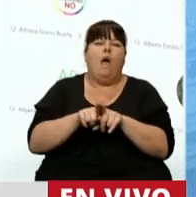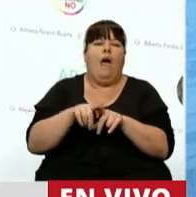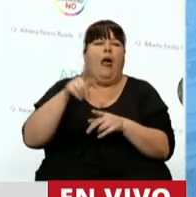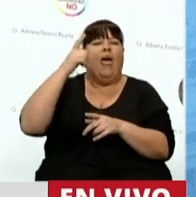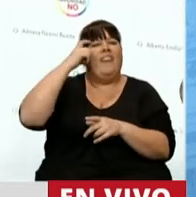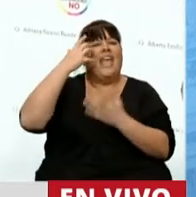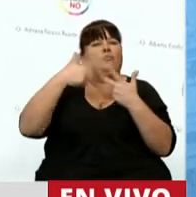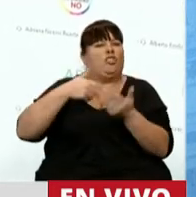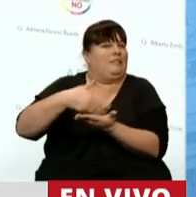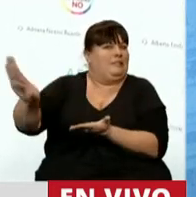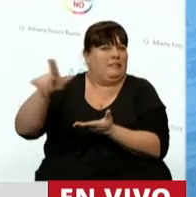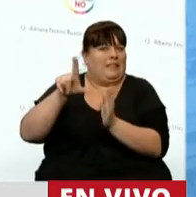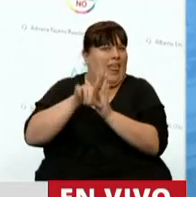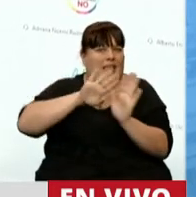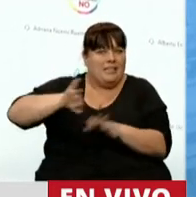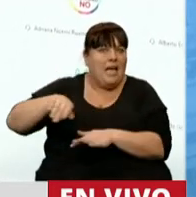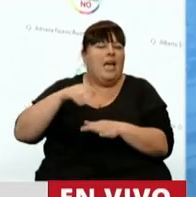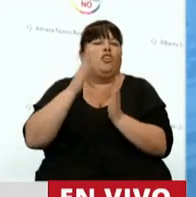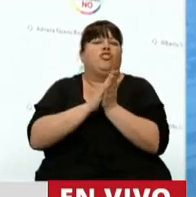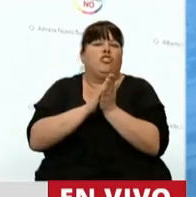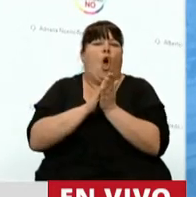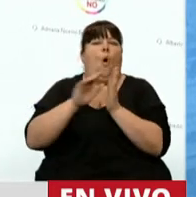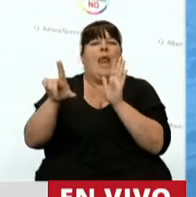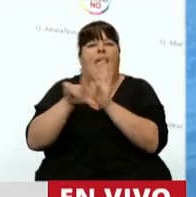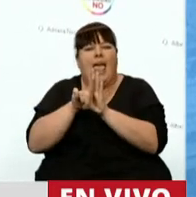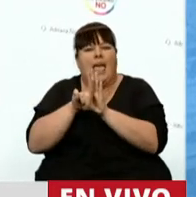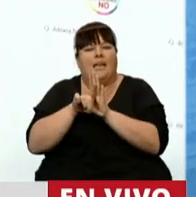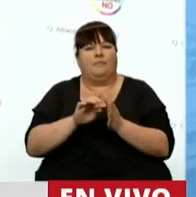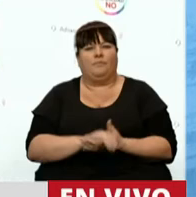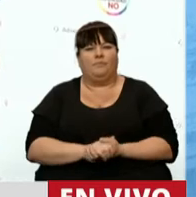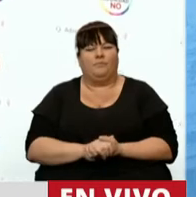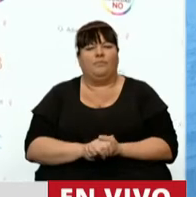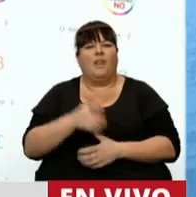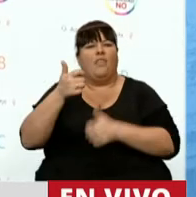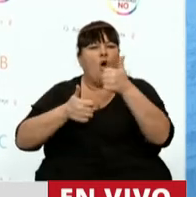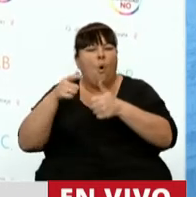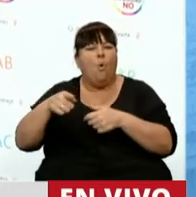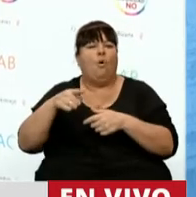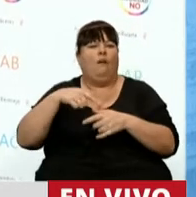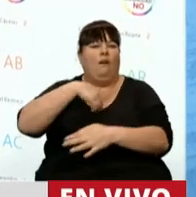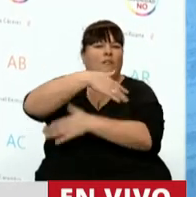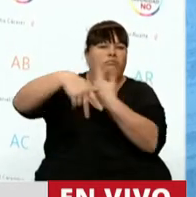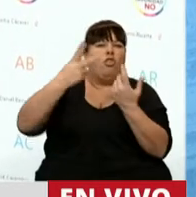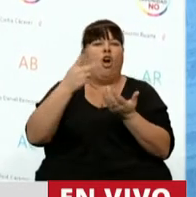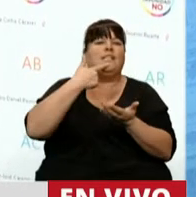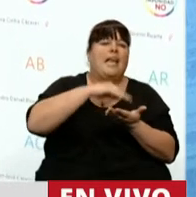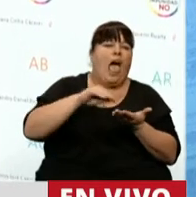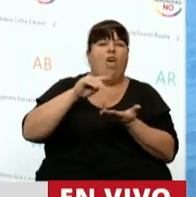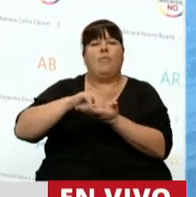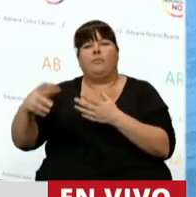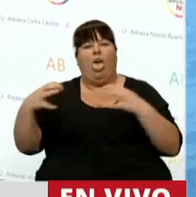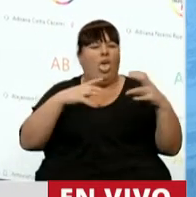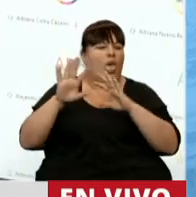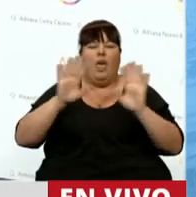así, más de 10 proyectos de ley en materia de legislación concursal, están dando vuelta en ambas cámaras del Congreso,